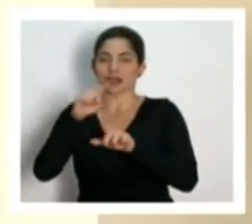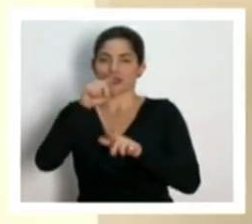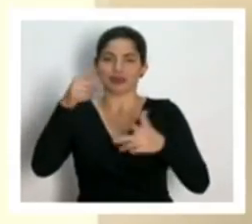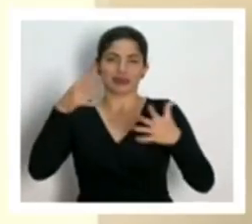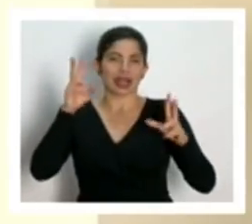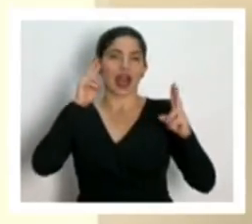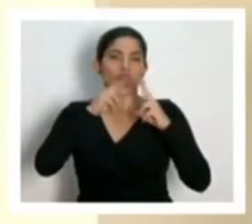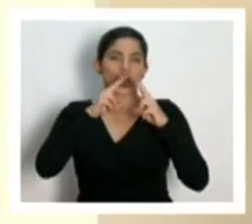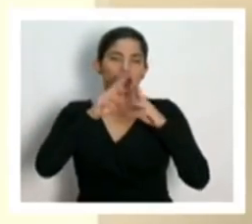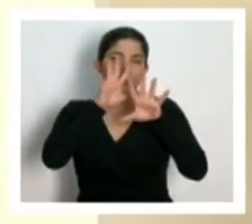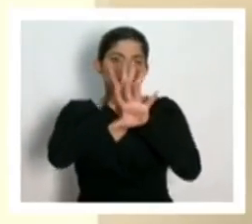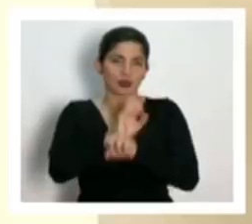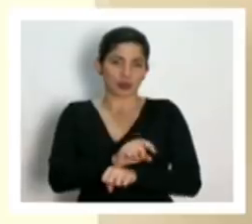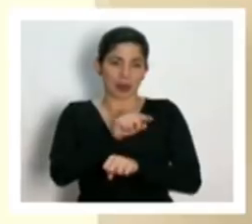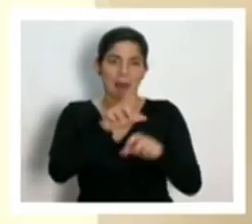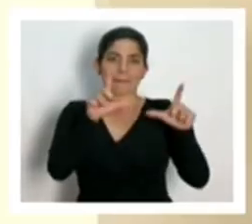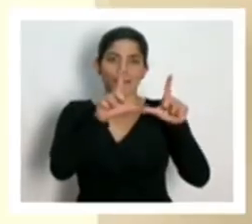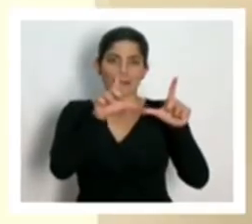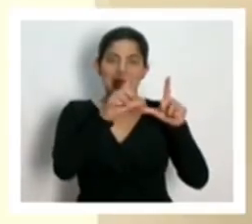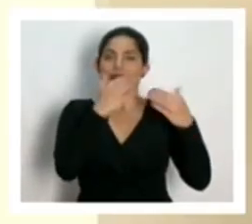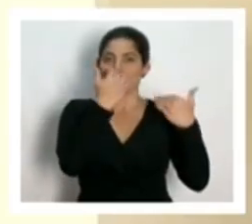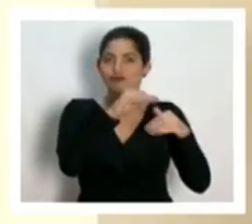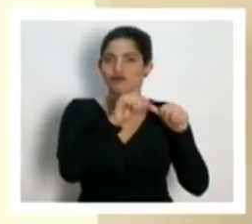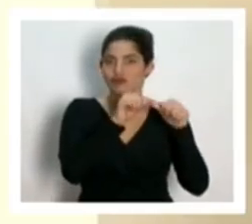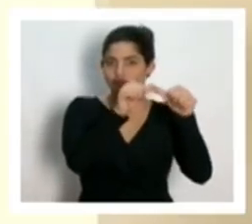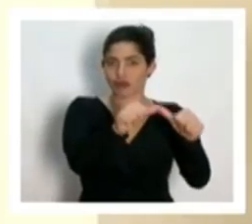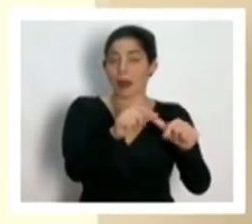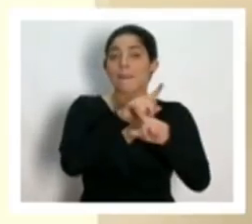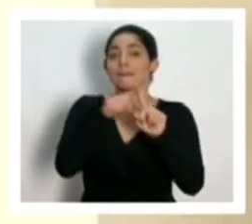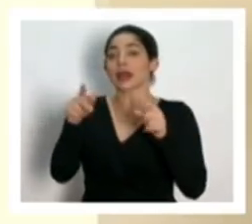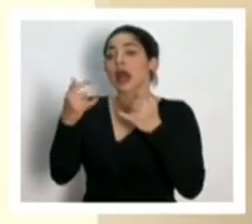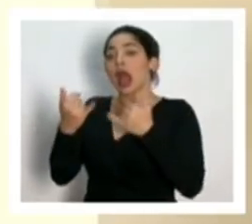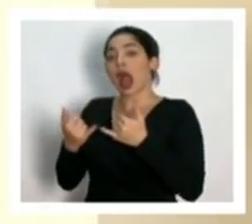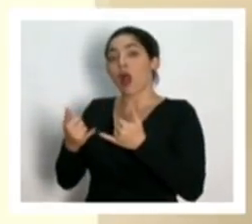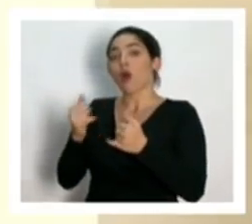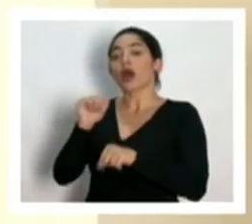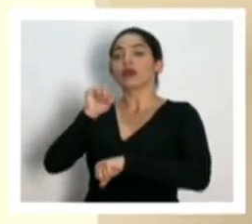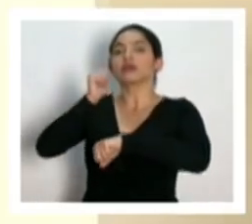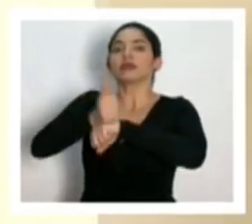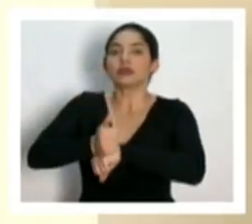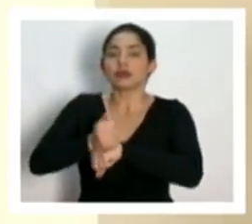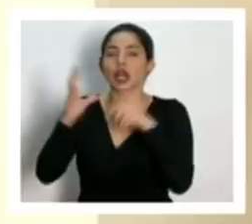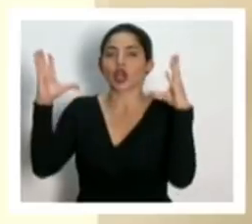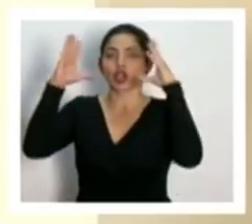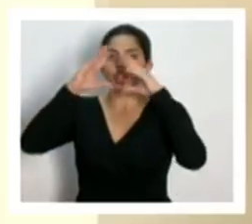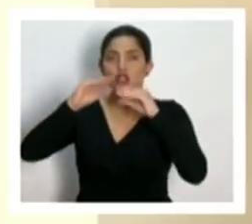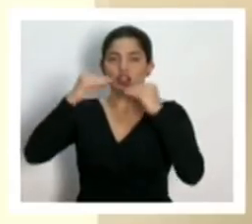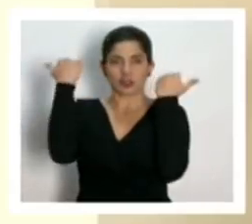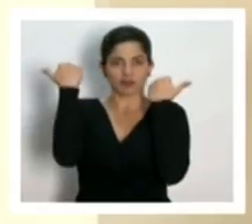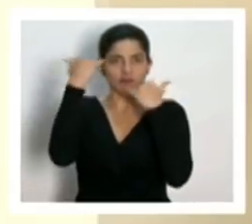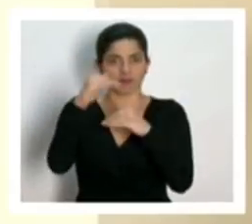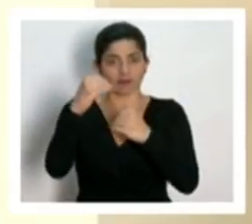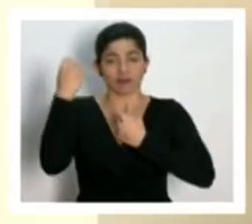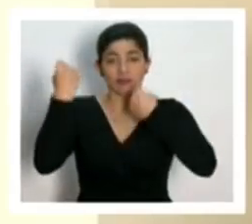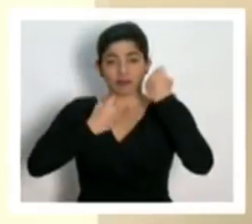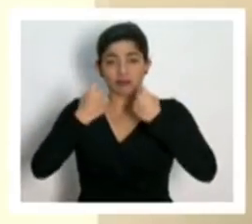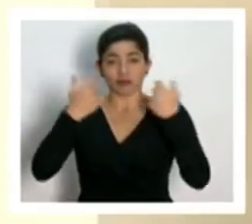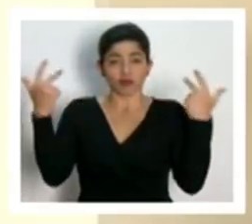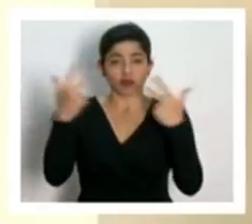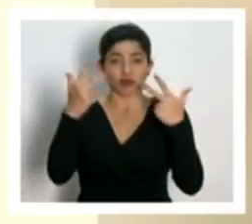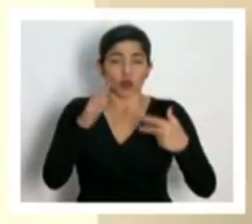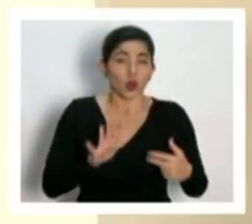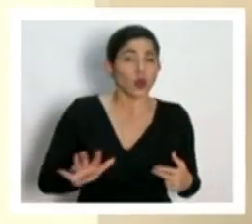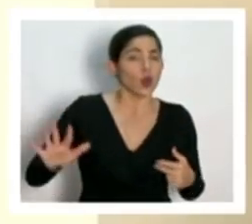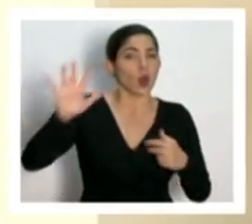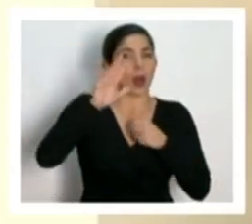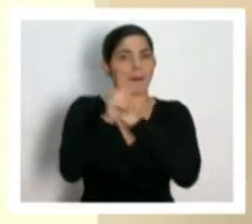para todo el país, pero la que está confirmada en este momento es la nocturna que aplica absolutamente para todo el país con las